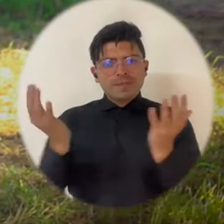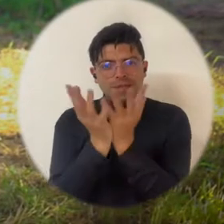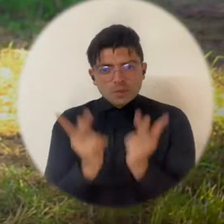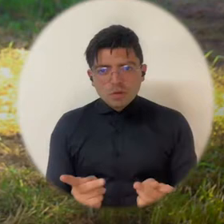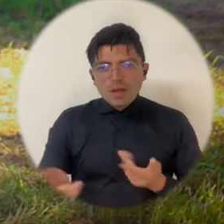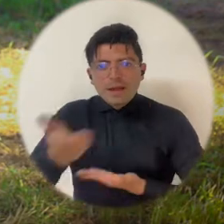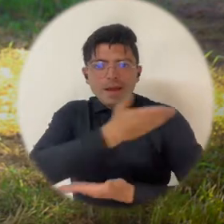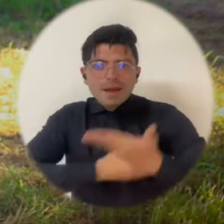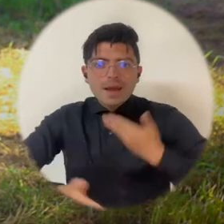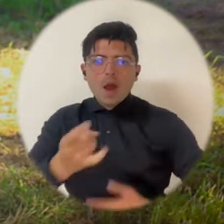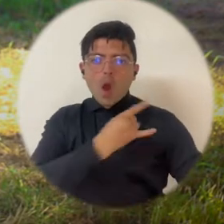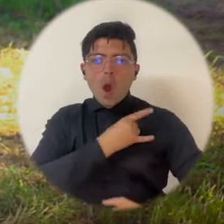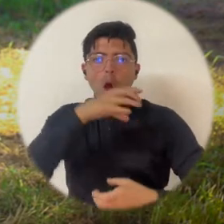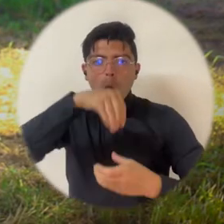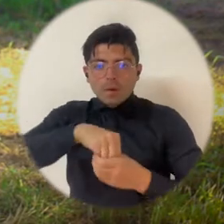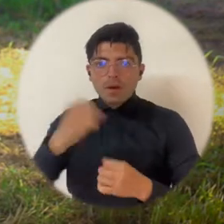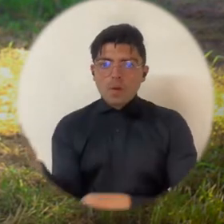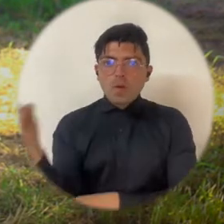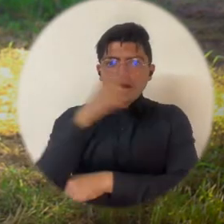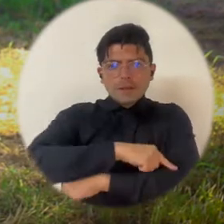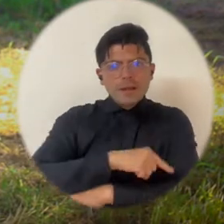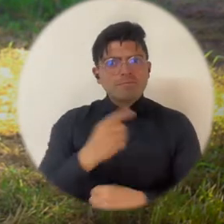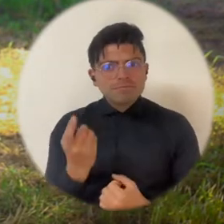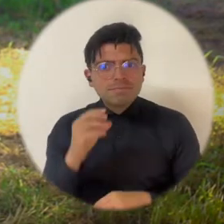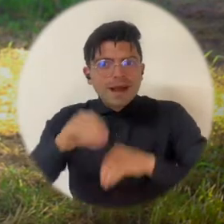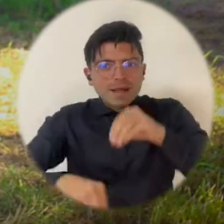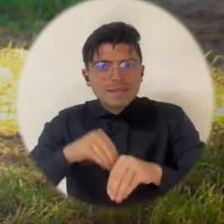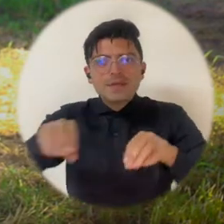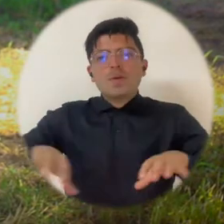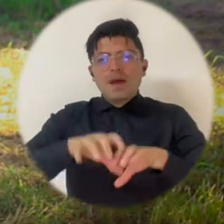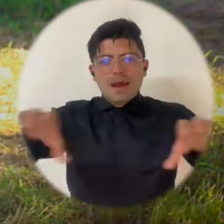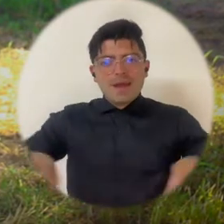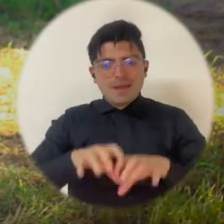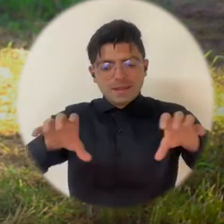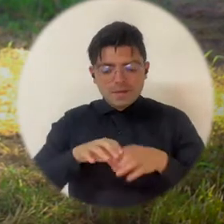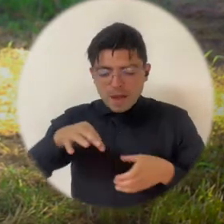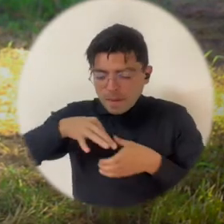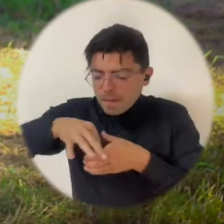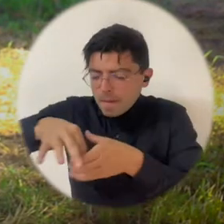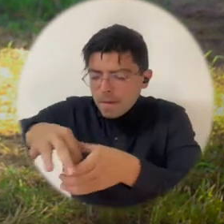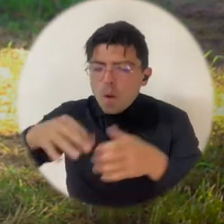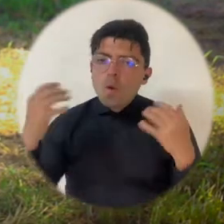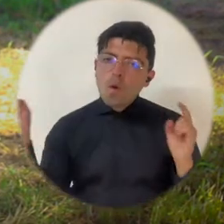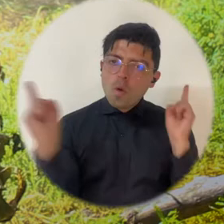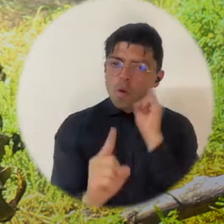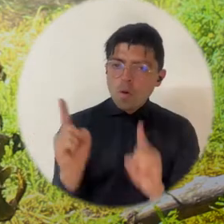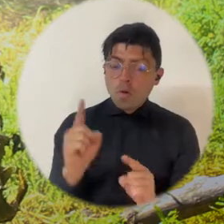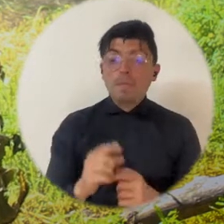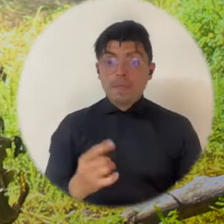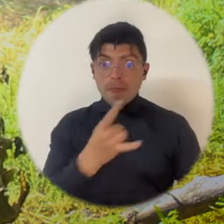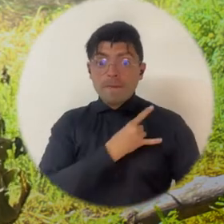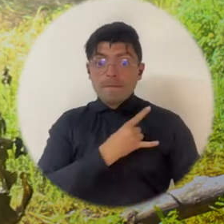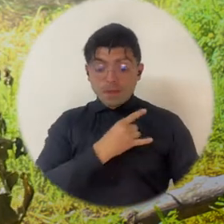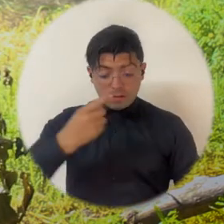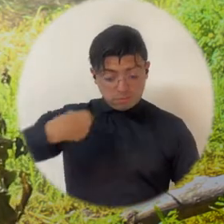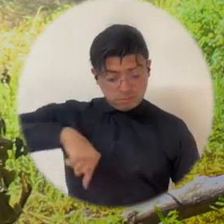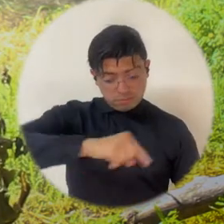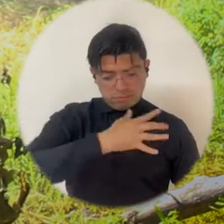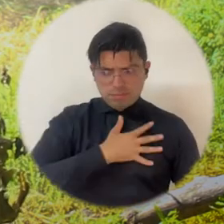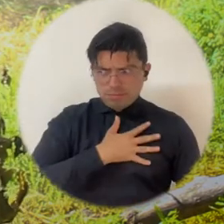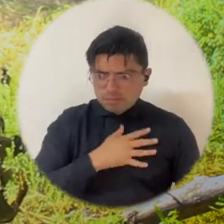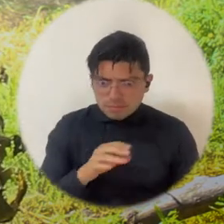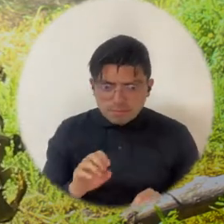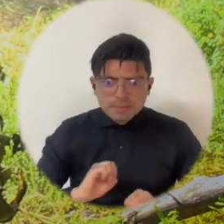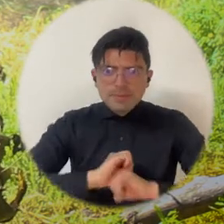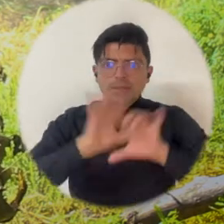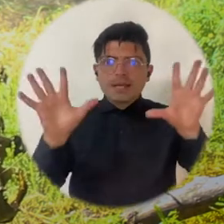compartiendo nuevamente en la universidad en este día y sobre todo realizando esta actividad como lo es más en Bratón. Pues aquí en nuestra universidad